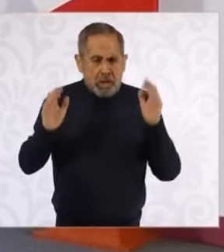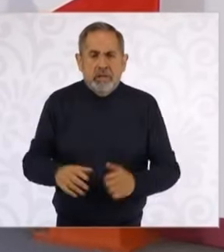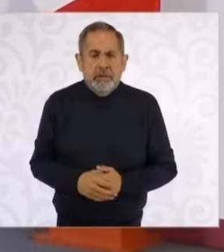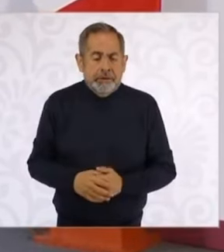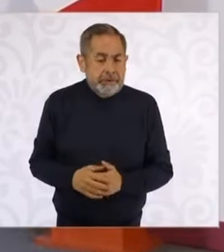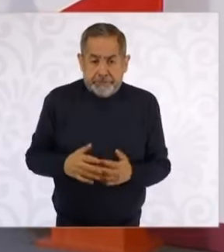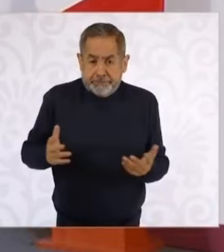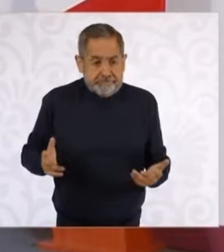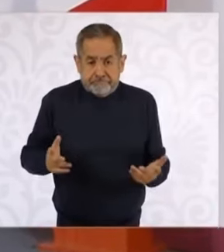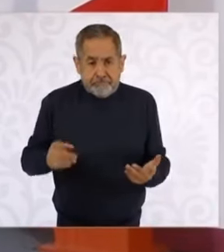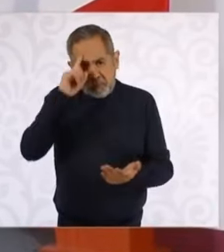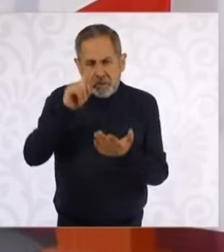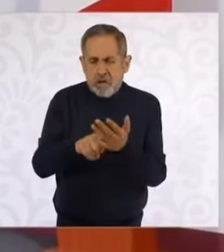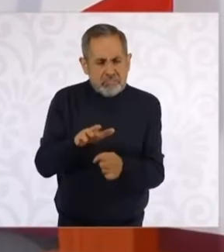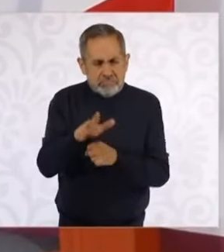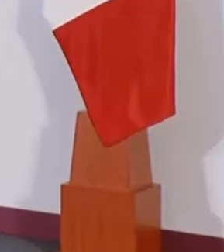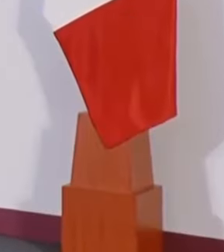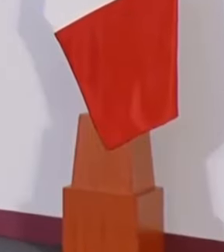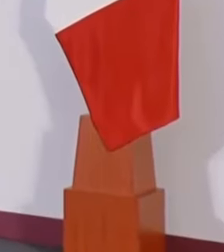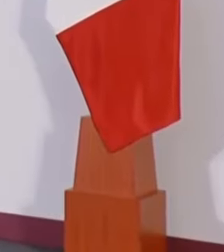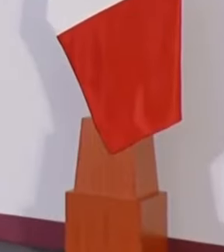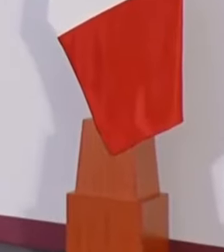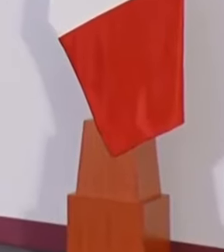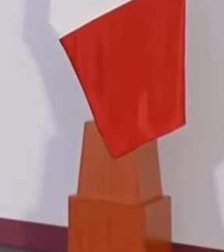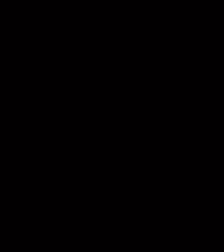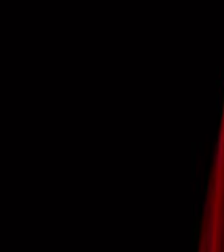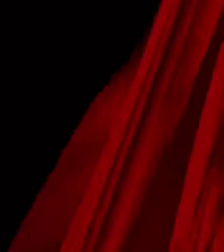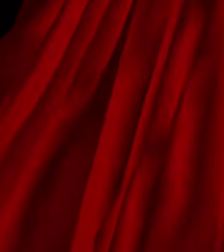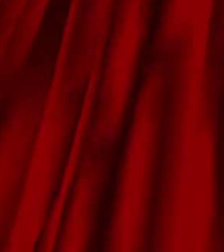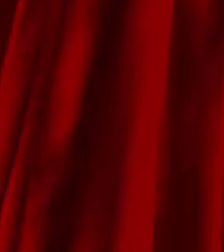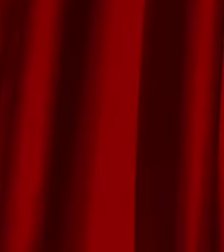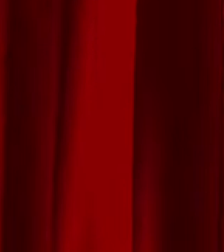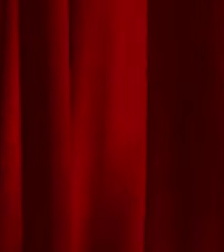Entonces, creemos que se puede hacer con menos recursos. Muchas gracias.